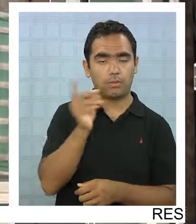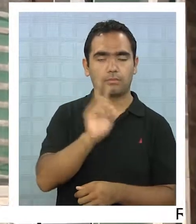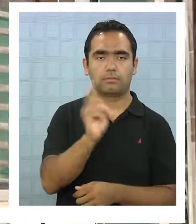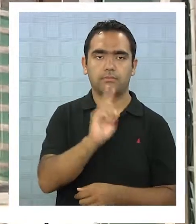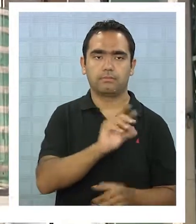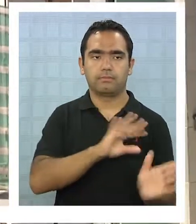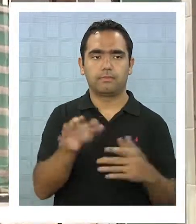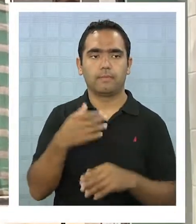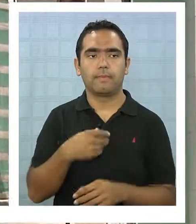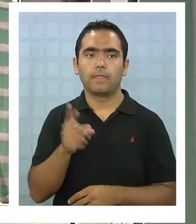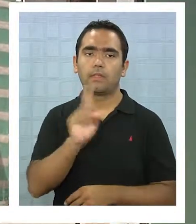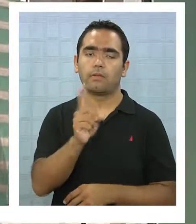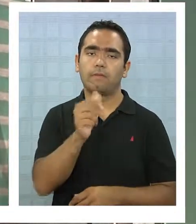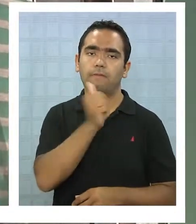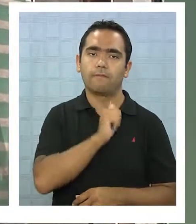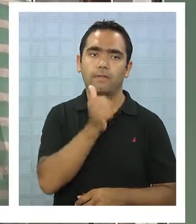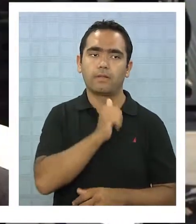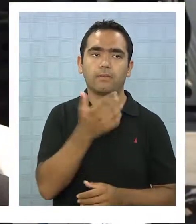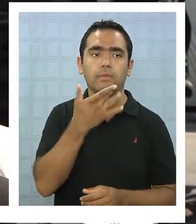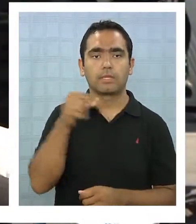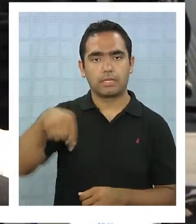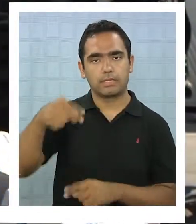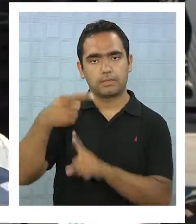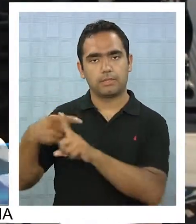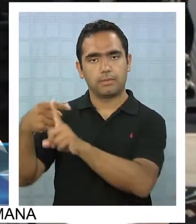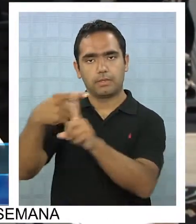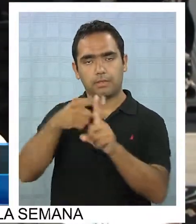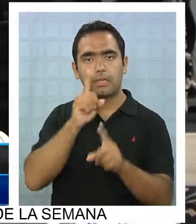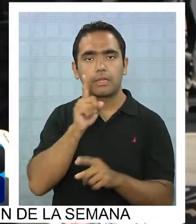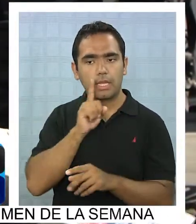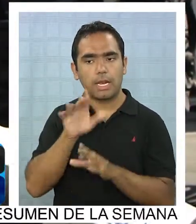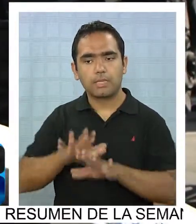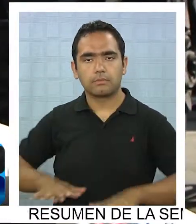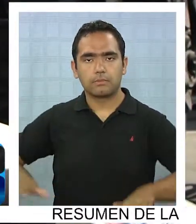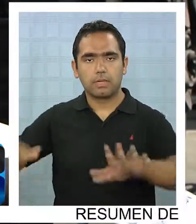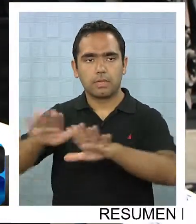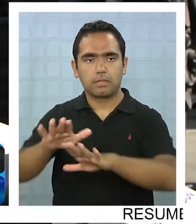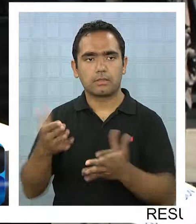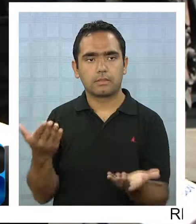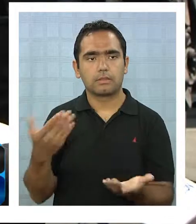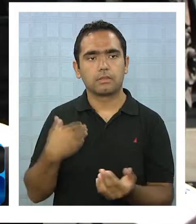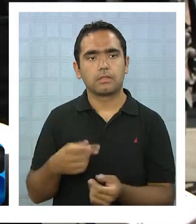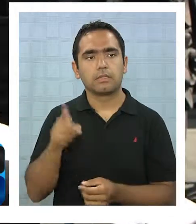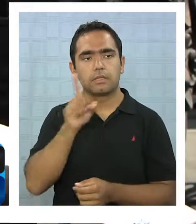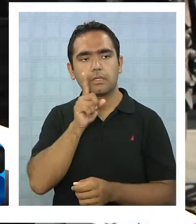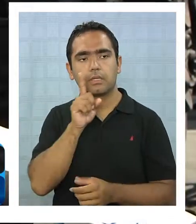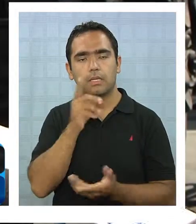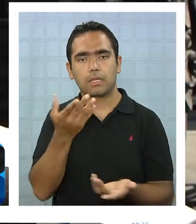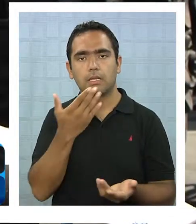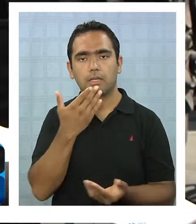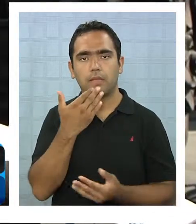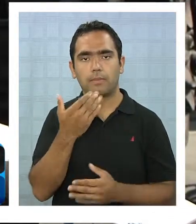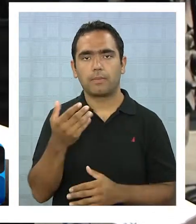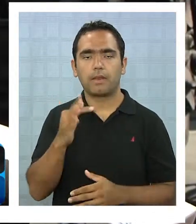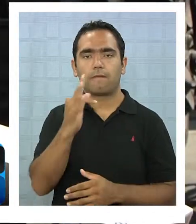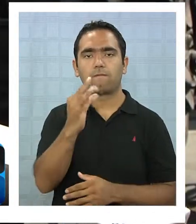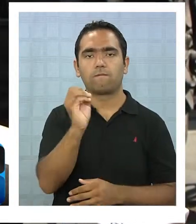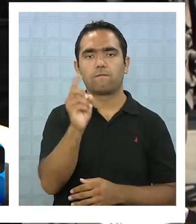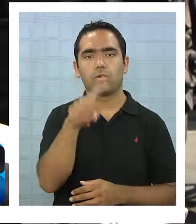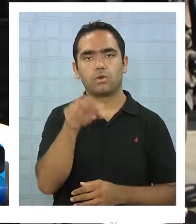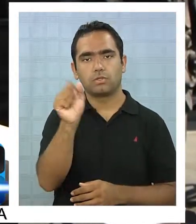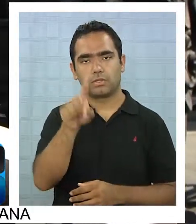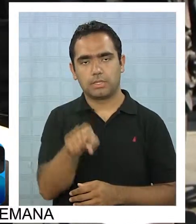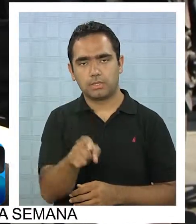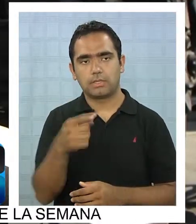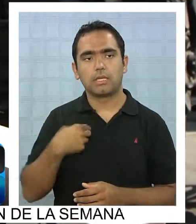Pero todavía no, porque acá el cementerio todavía tiene espacio, en realidad tenemos harto espacio en el sector de la fosa, pero eso